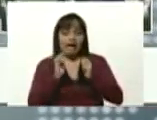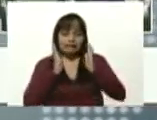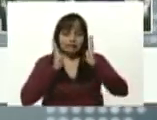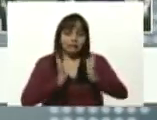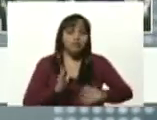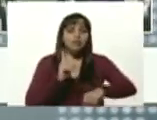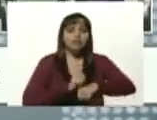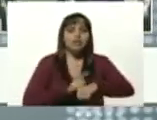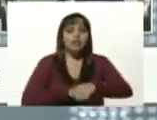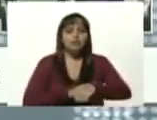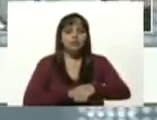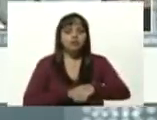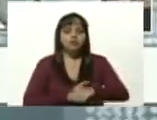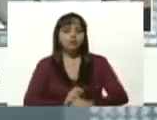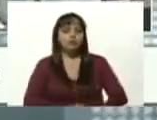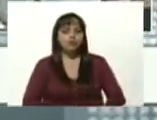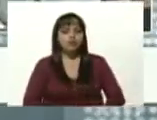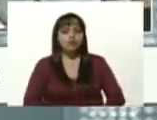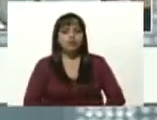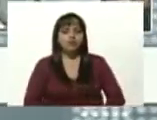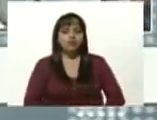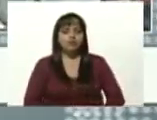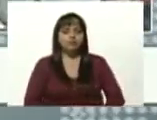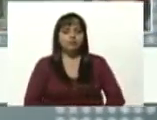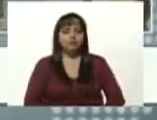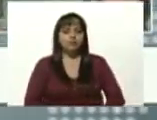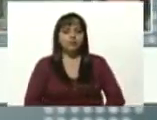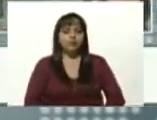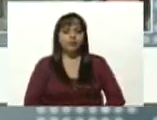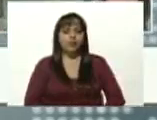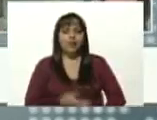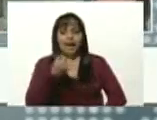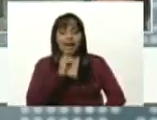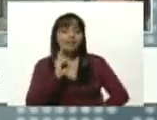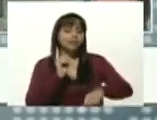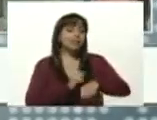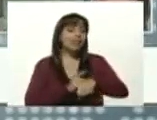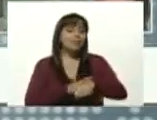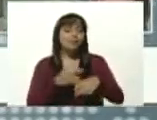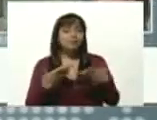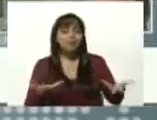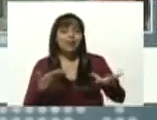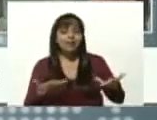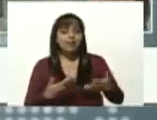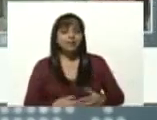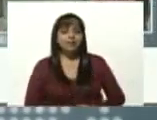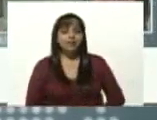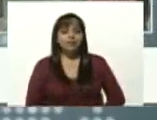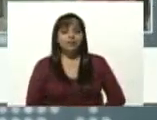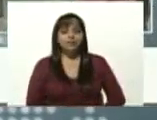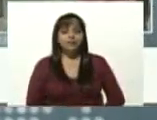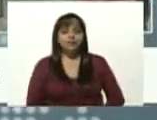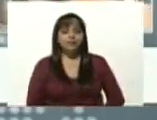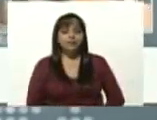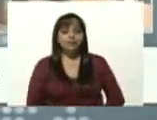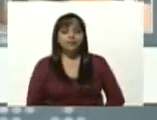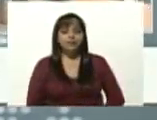encrucijada Neidalaya. Estamos en la encrucijada Lealtellaría,